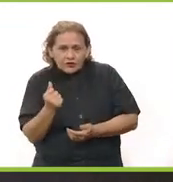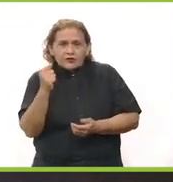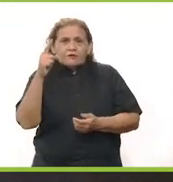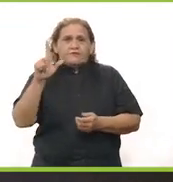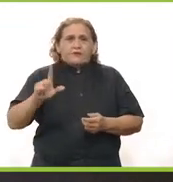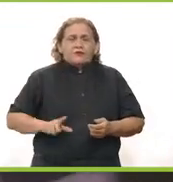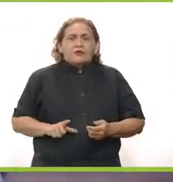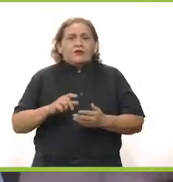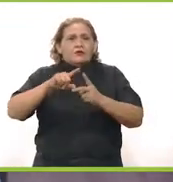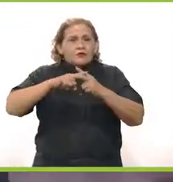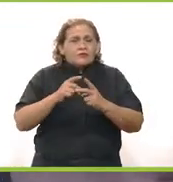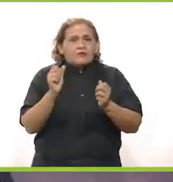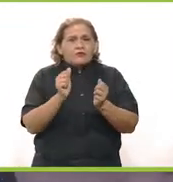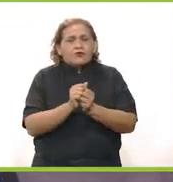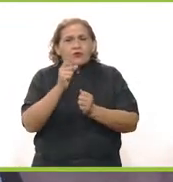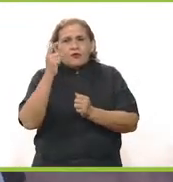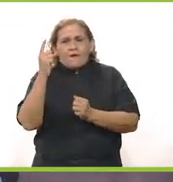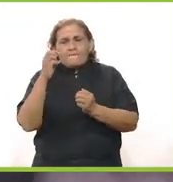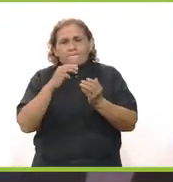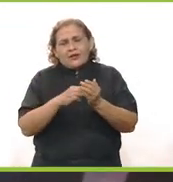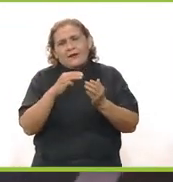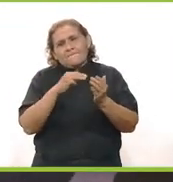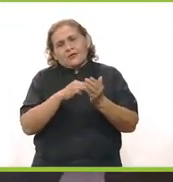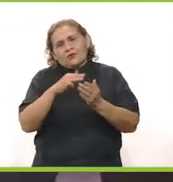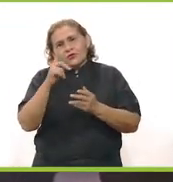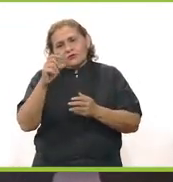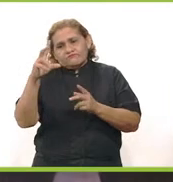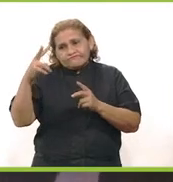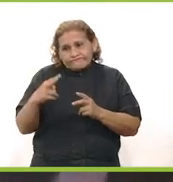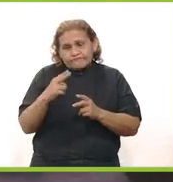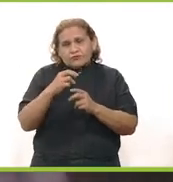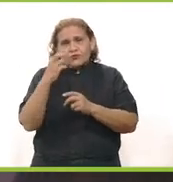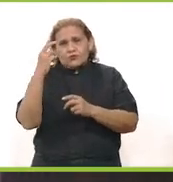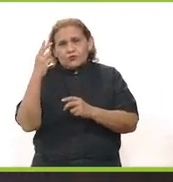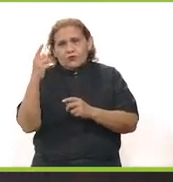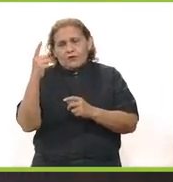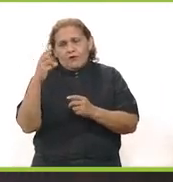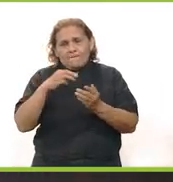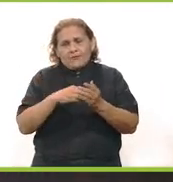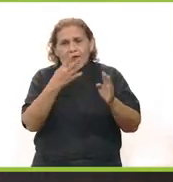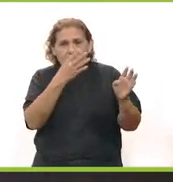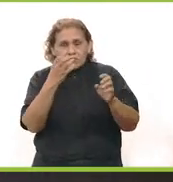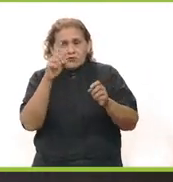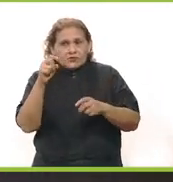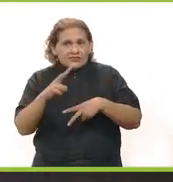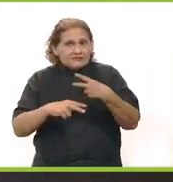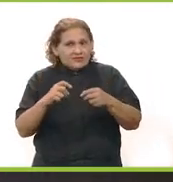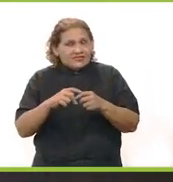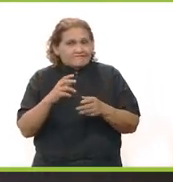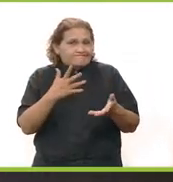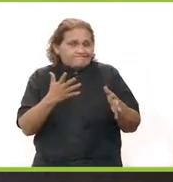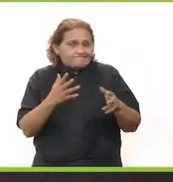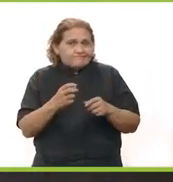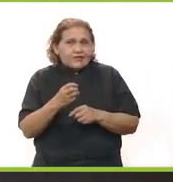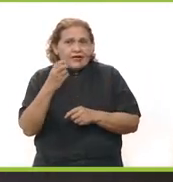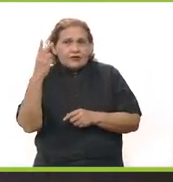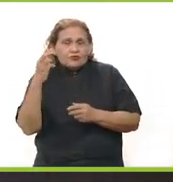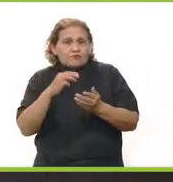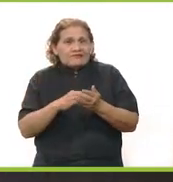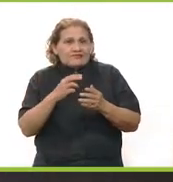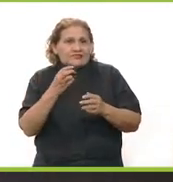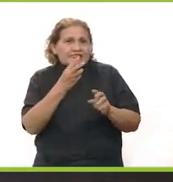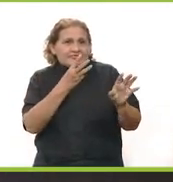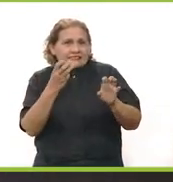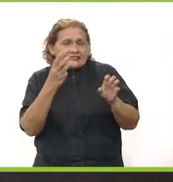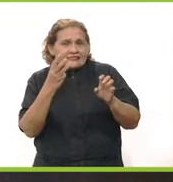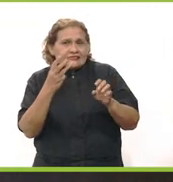corriente del gobierno que ya empezamos el primer año con mil millones de pesos de recorte, el segundo año con mil novecientos y este año vamos a llegar casi a